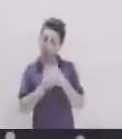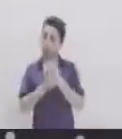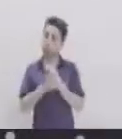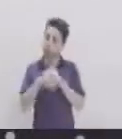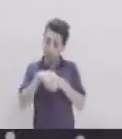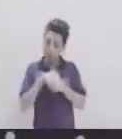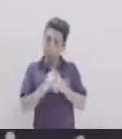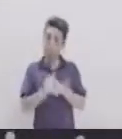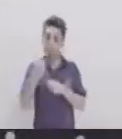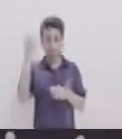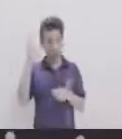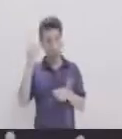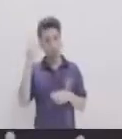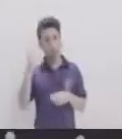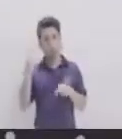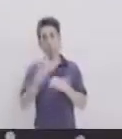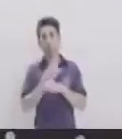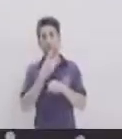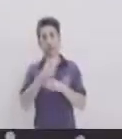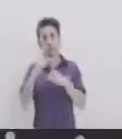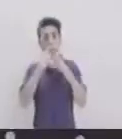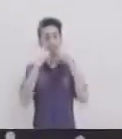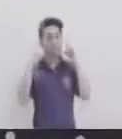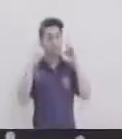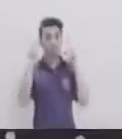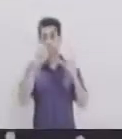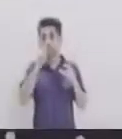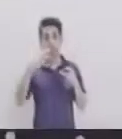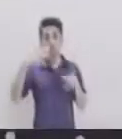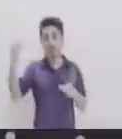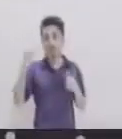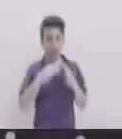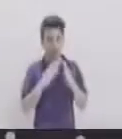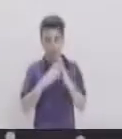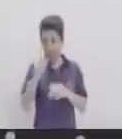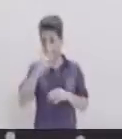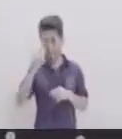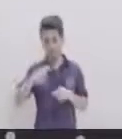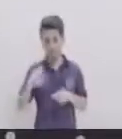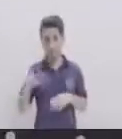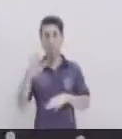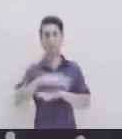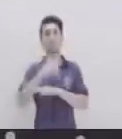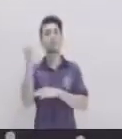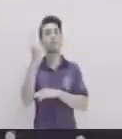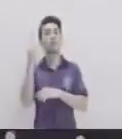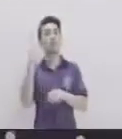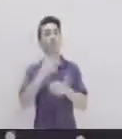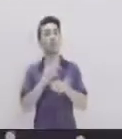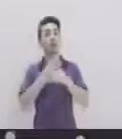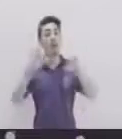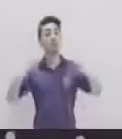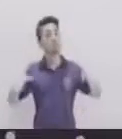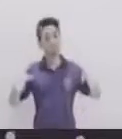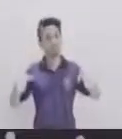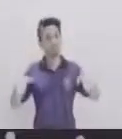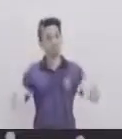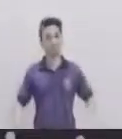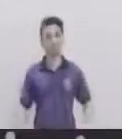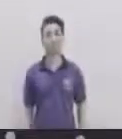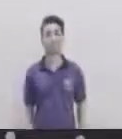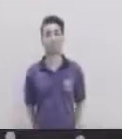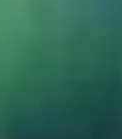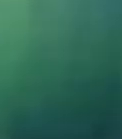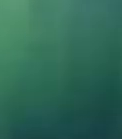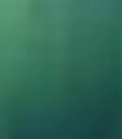muy bien Las manos Hacerlo constantemente Utilizar su mascarilla Y no salir de casa Si no es necesario Pero lo más importante Que Guatemala No se